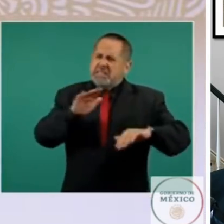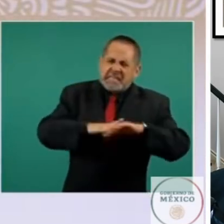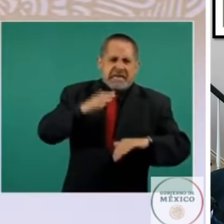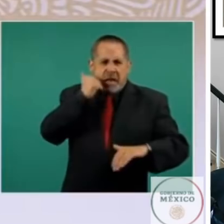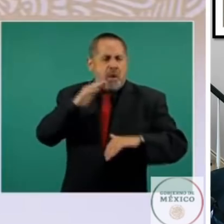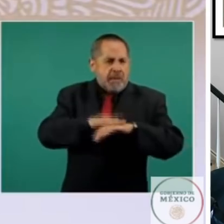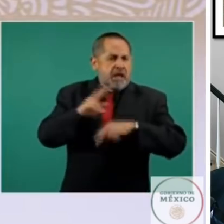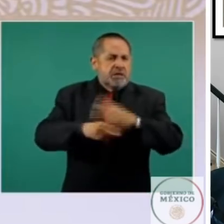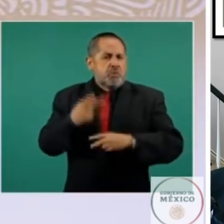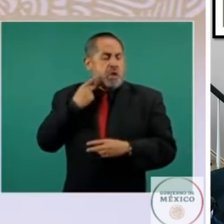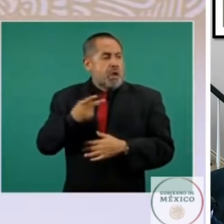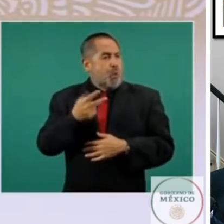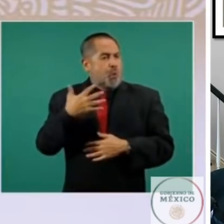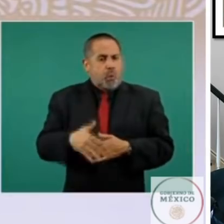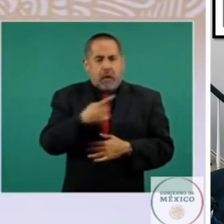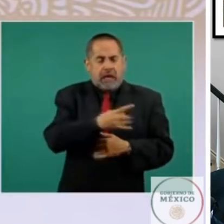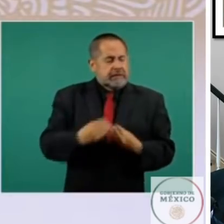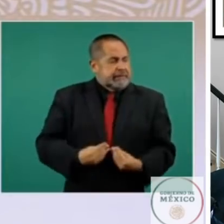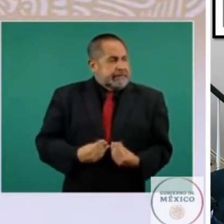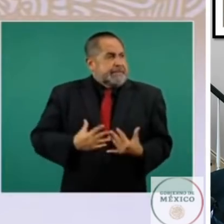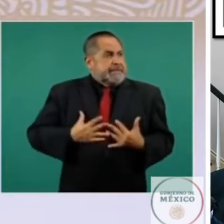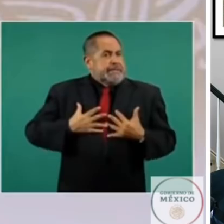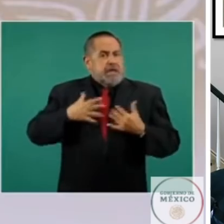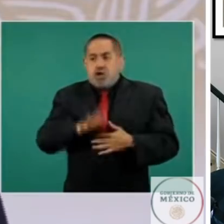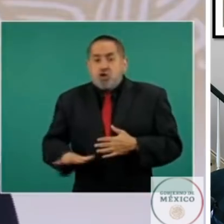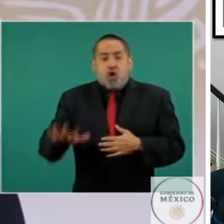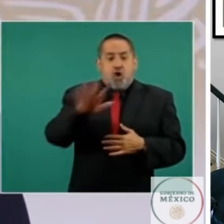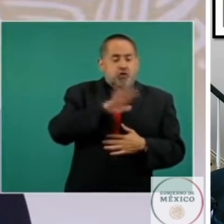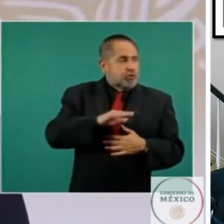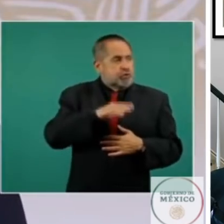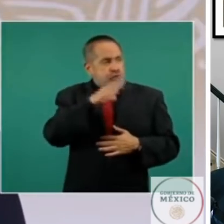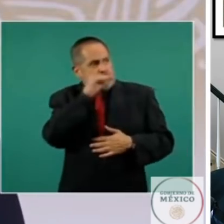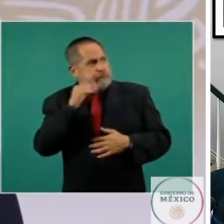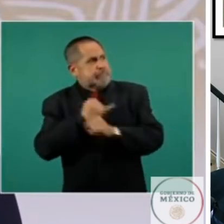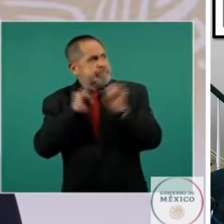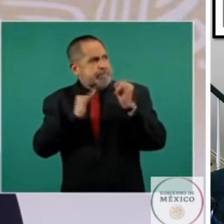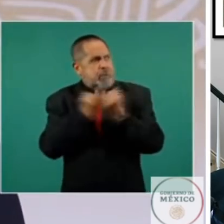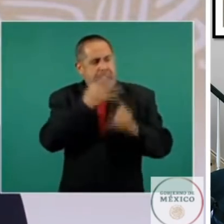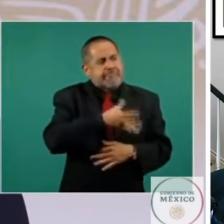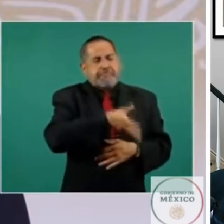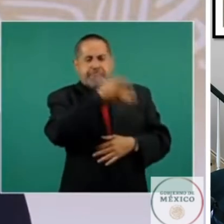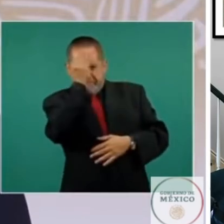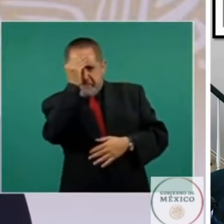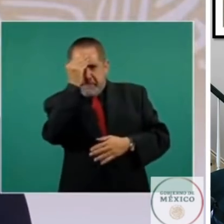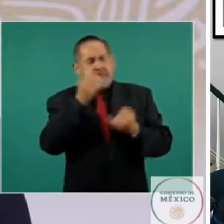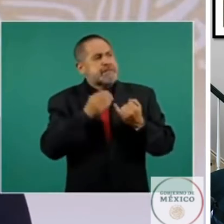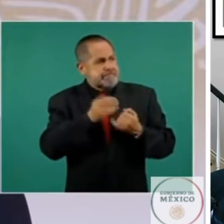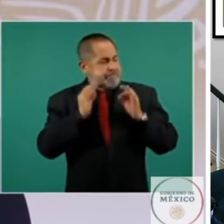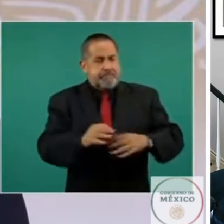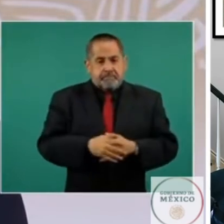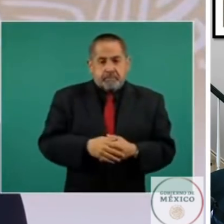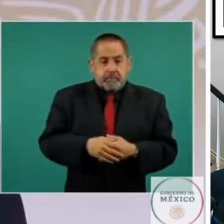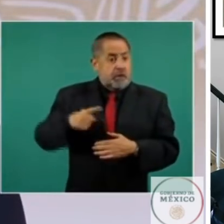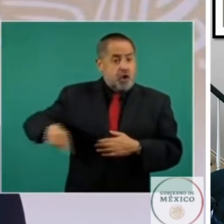que constituyó una inmensa inspiración y aliento para nuestro movimiento independentista. No son pocos los notables